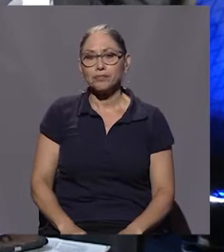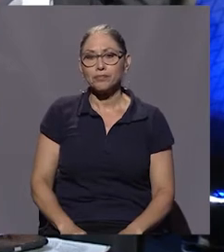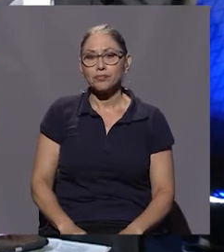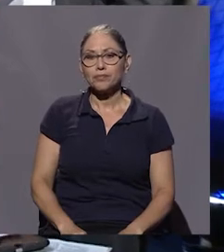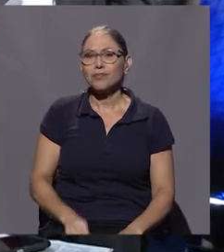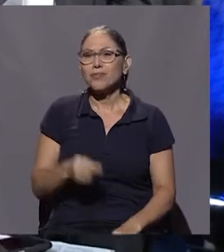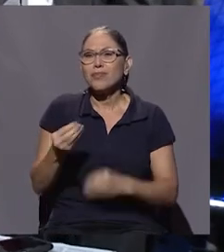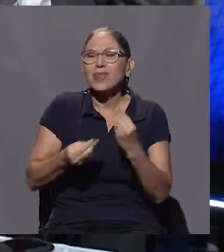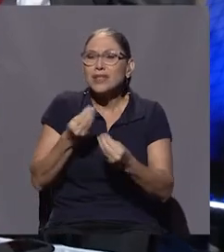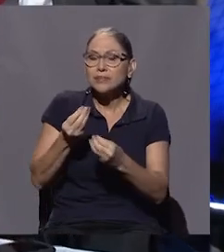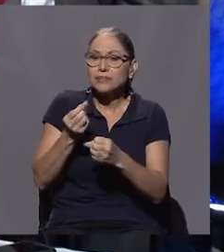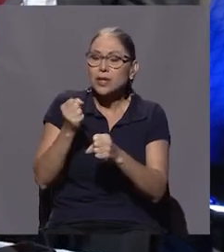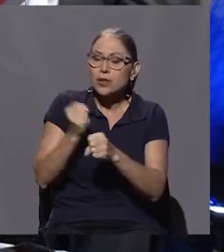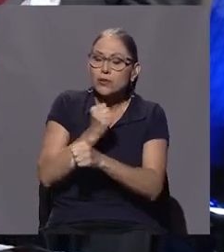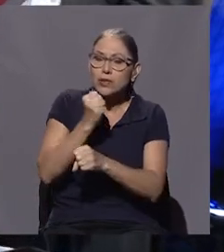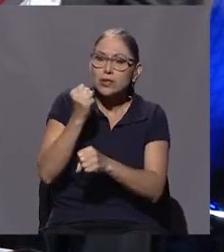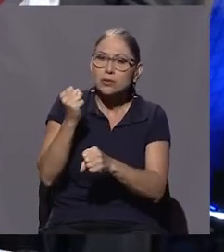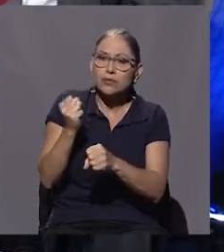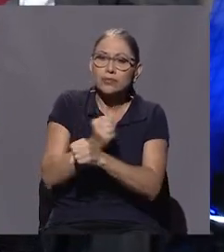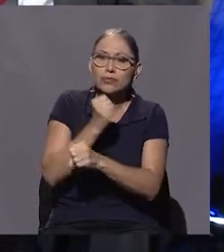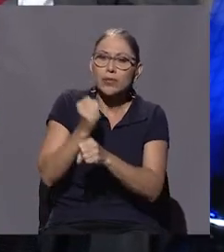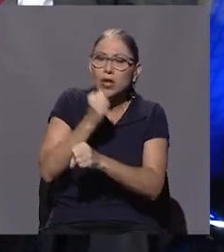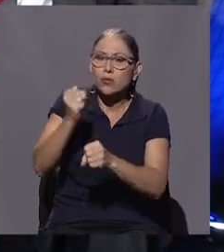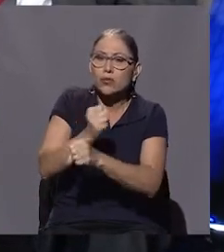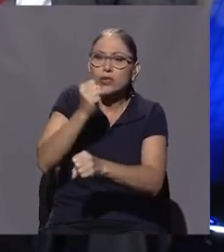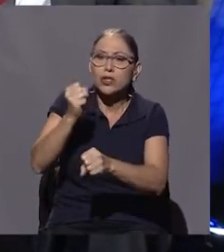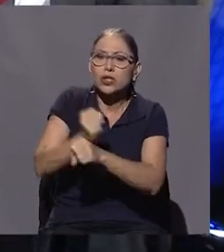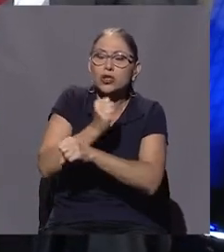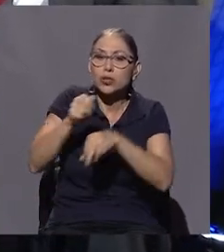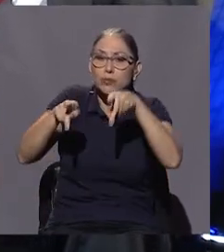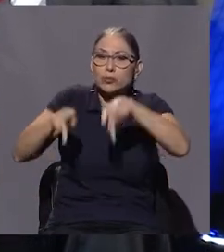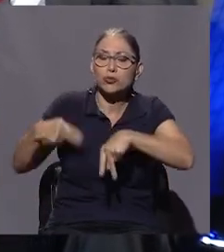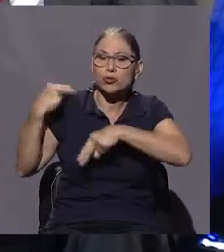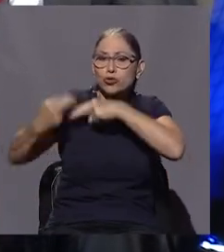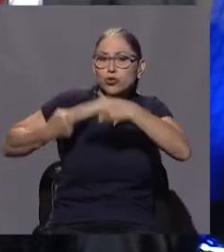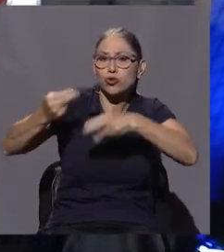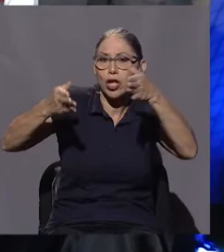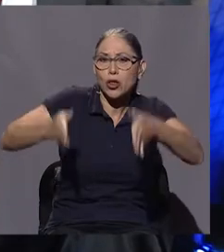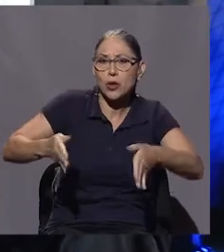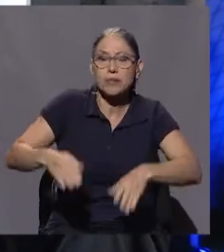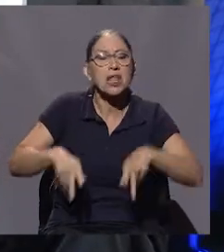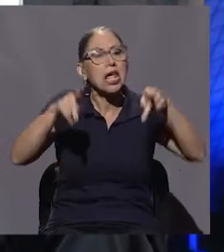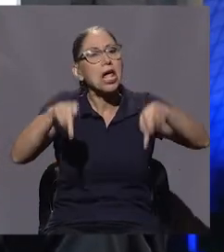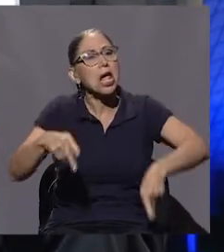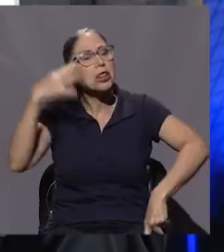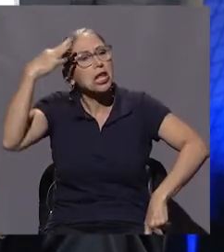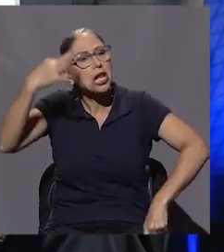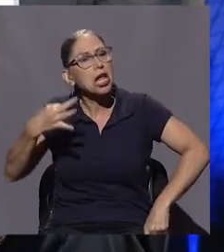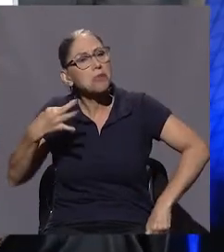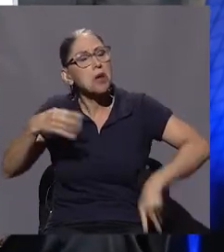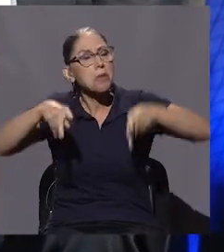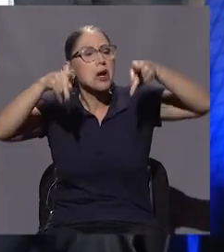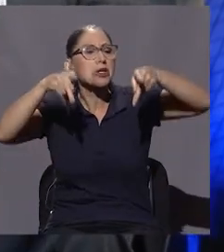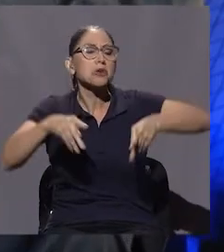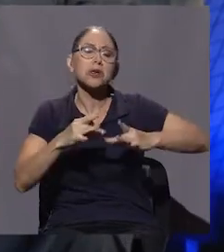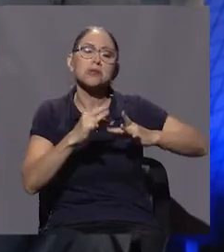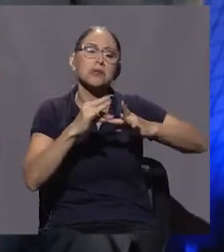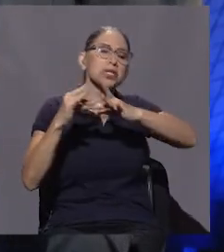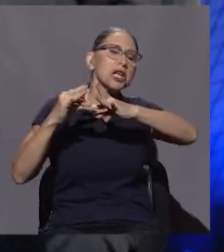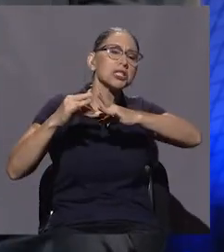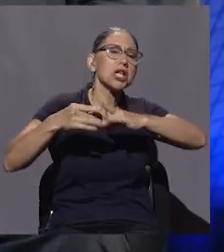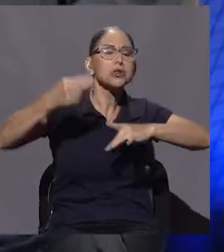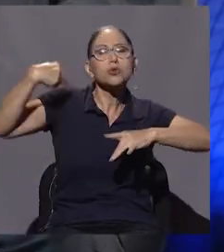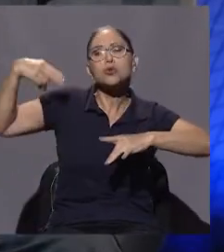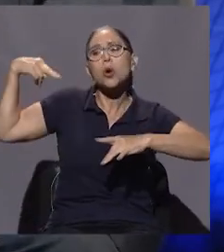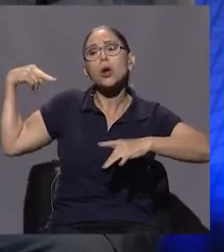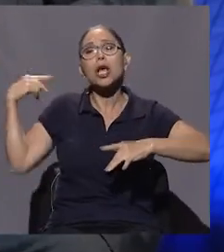Y es el oficio. El oficio del historiador. La gente cree que el historiador lo que tiene que hacer es irse al archivo nacional a buscar